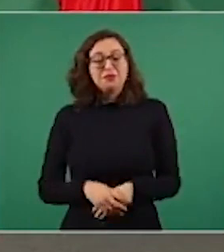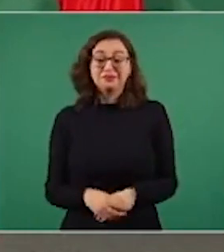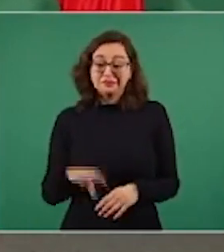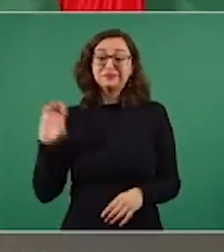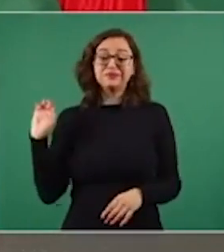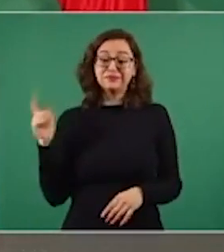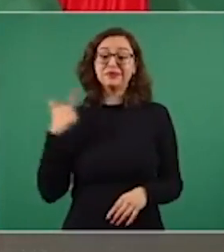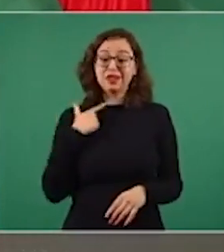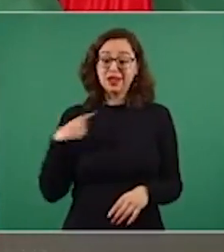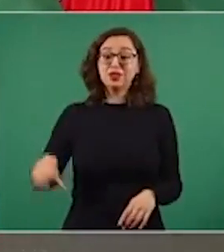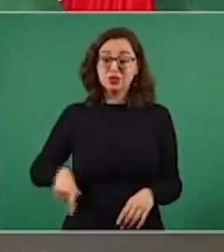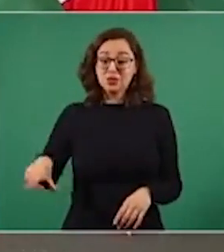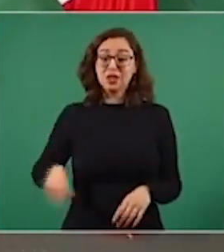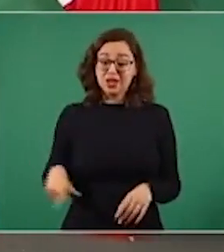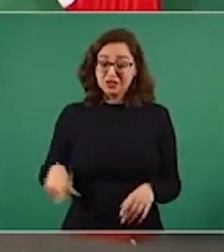en el periodo neoliberal